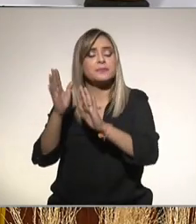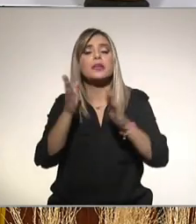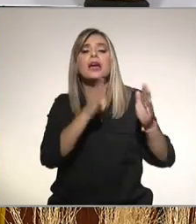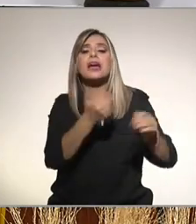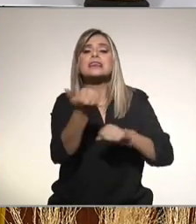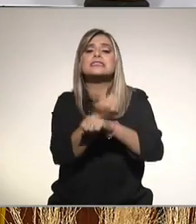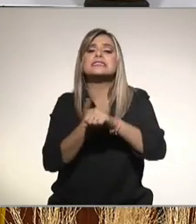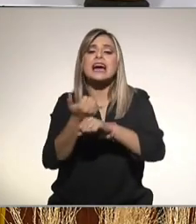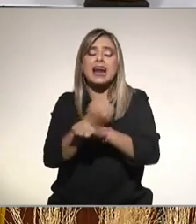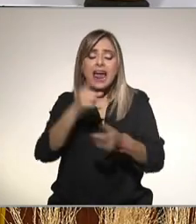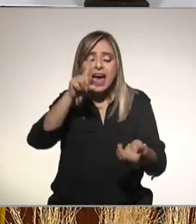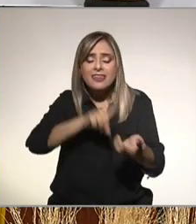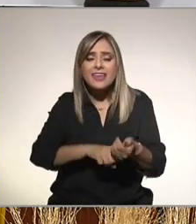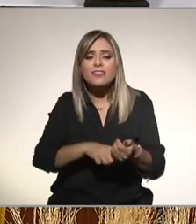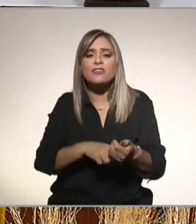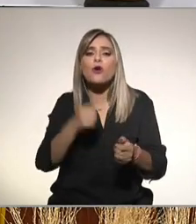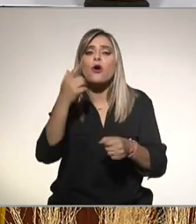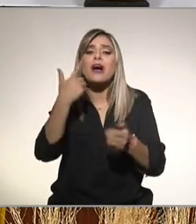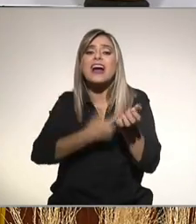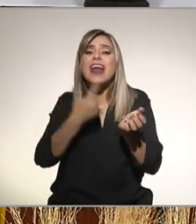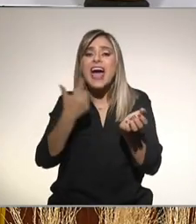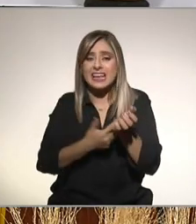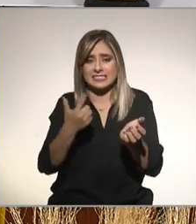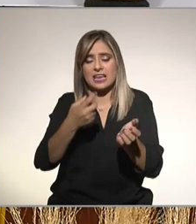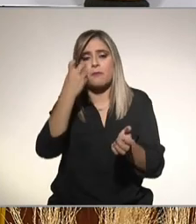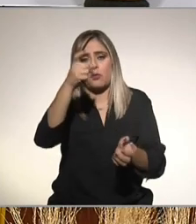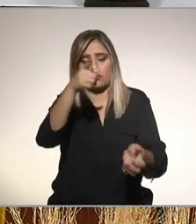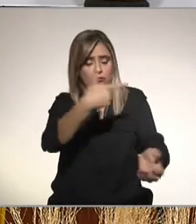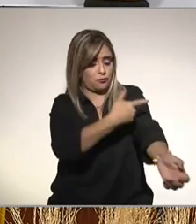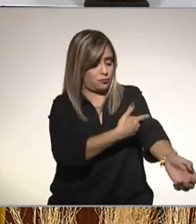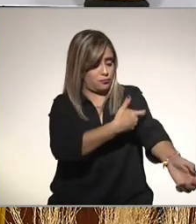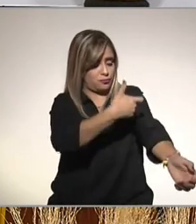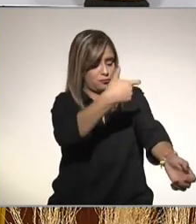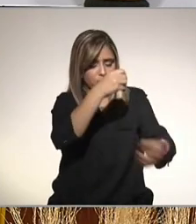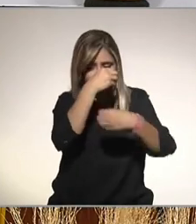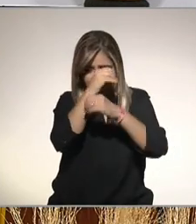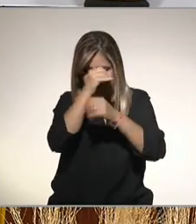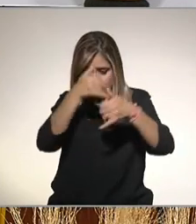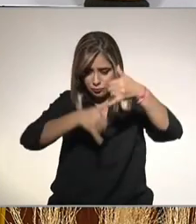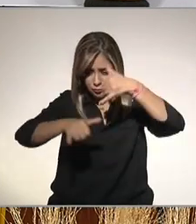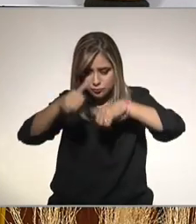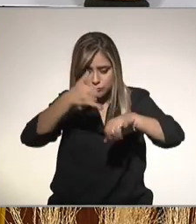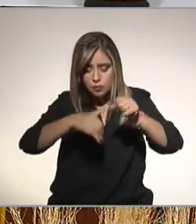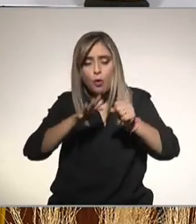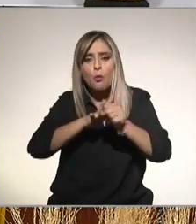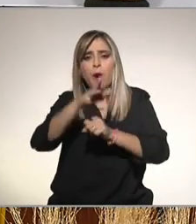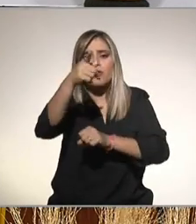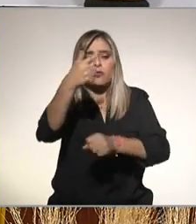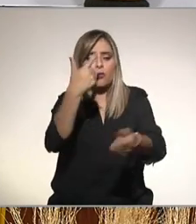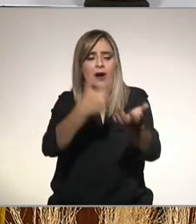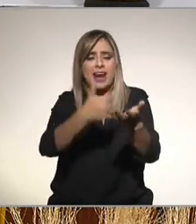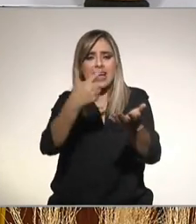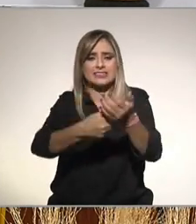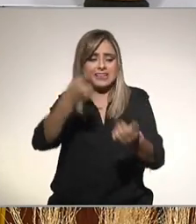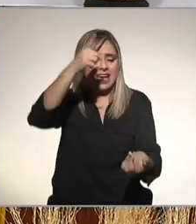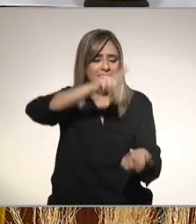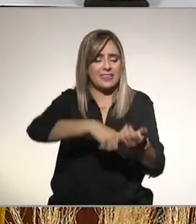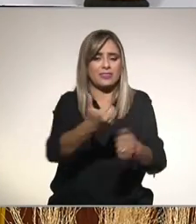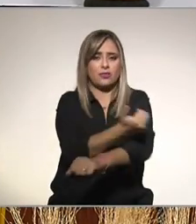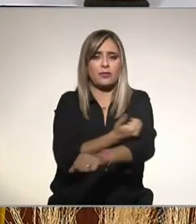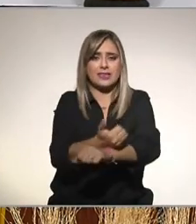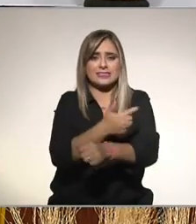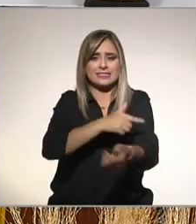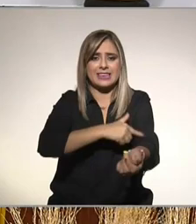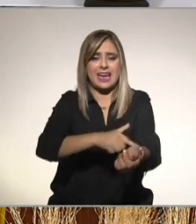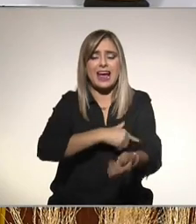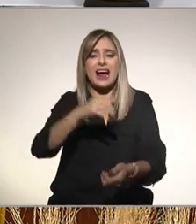se llaman lípidos entonces se toman un examen de lípidos y te dicen cuáles están alteradas y aquí mucho ojo porque ya nos dijo la